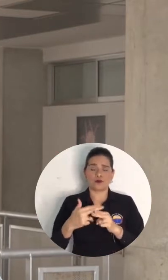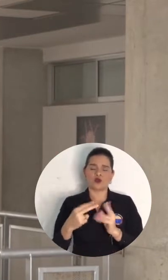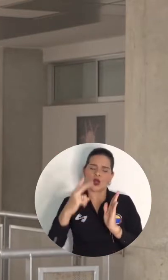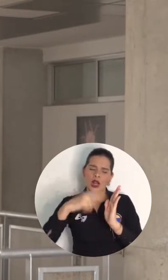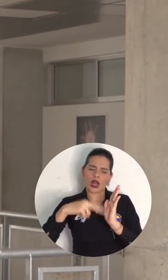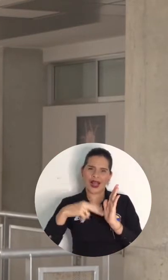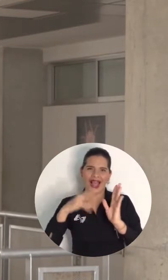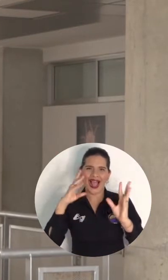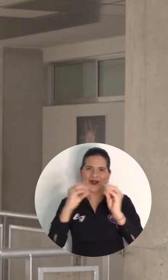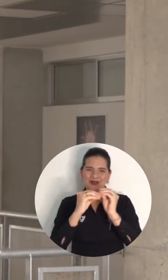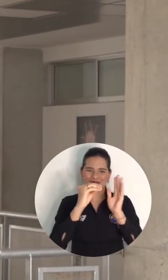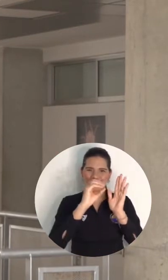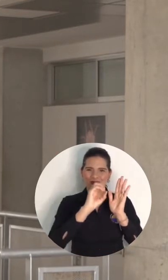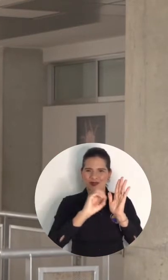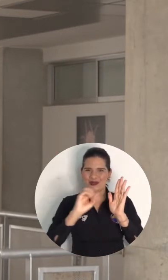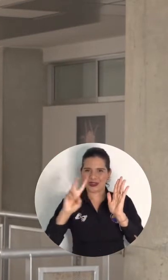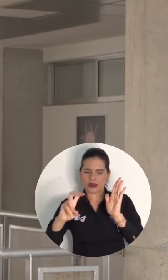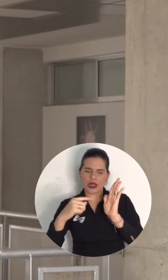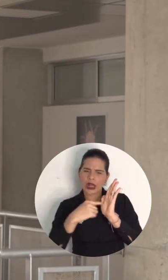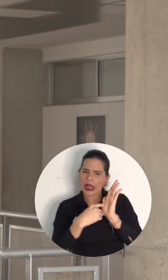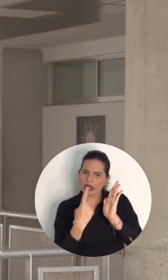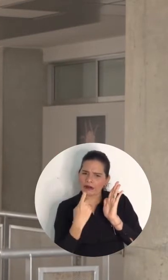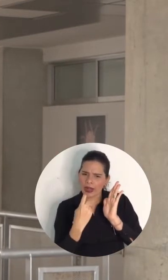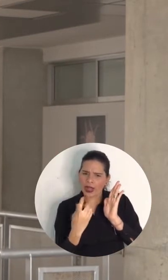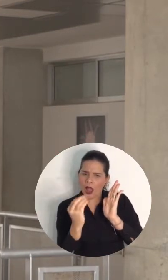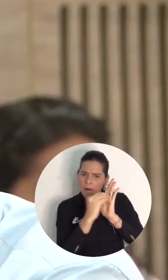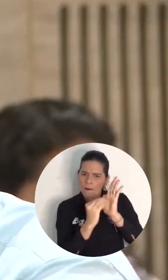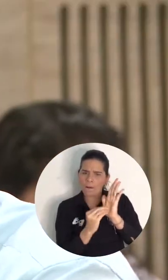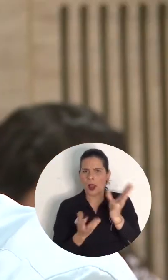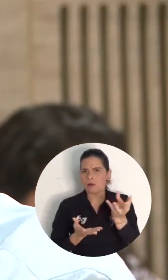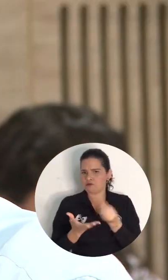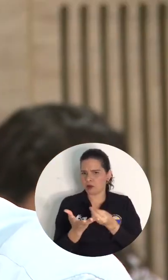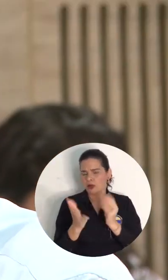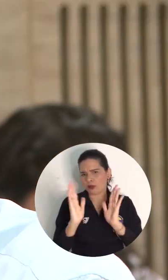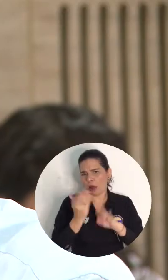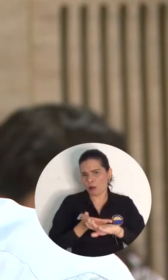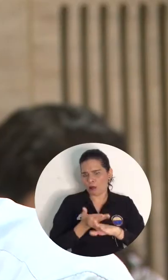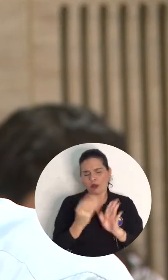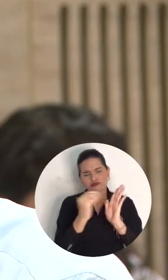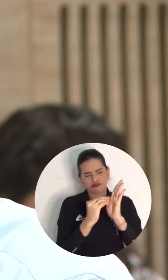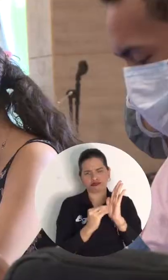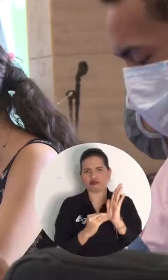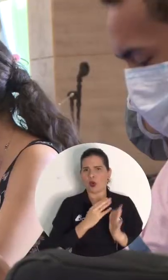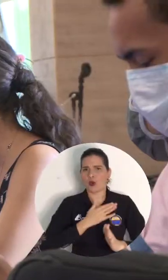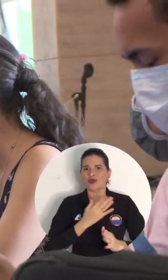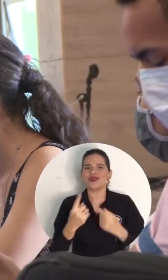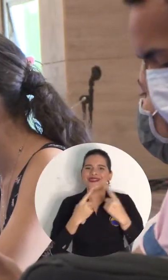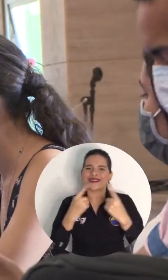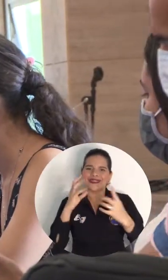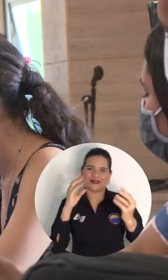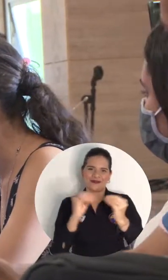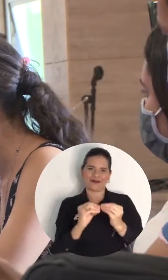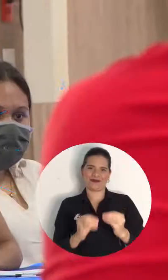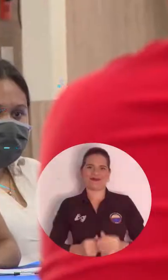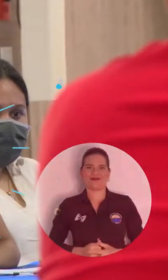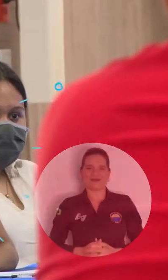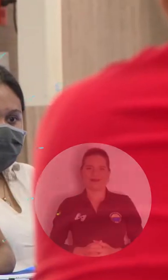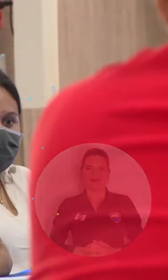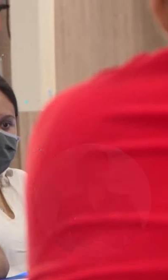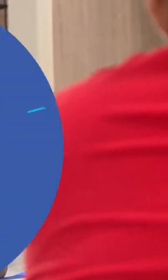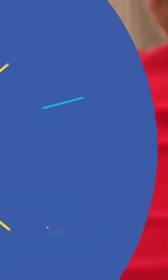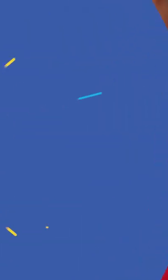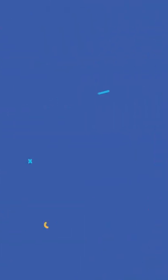acuerdo e incorporarle, digamos, algunas de las solicitudes para que queden allí expresas. Pero para eso estamos, para dialogar y llegar a acuerdo.